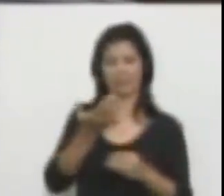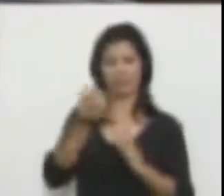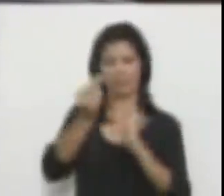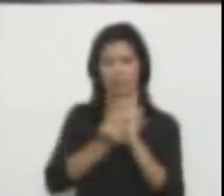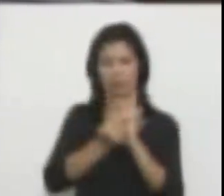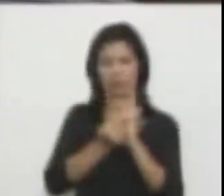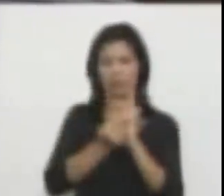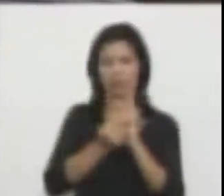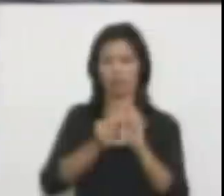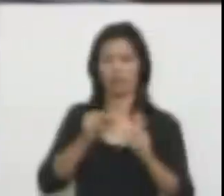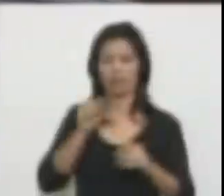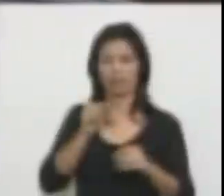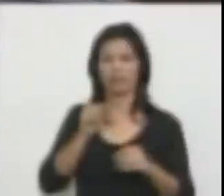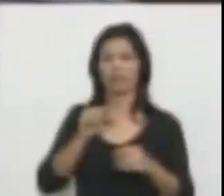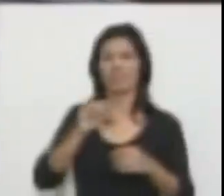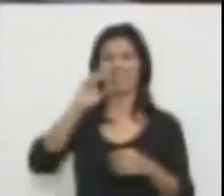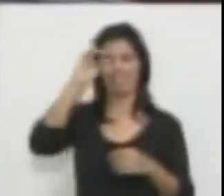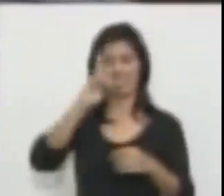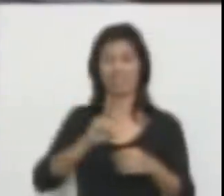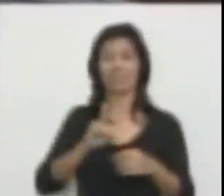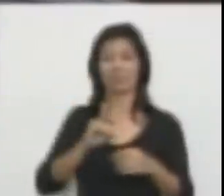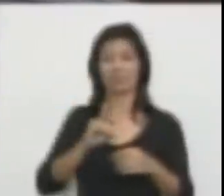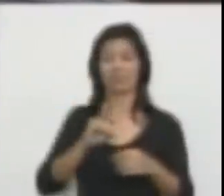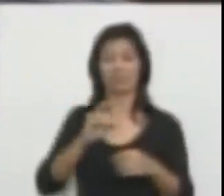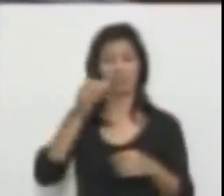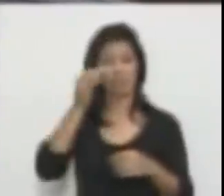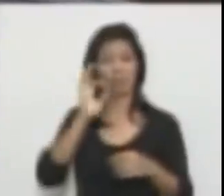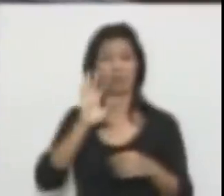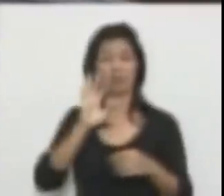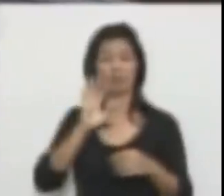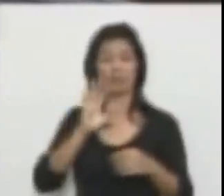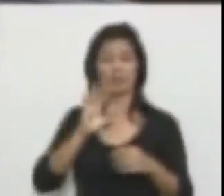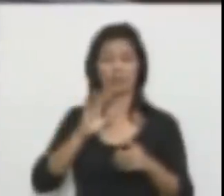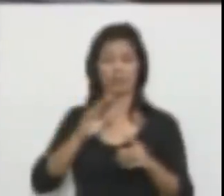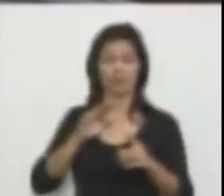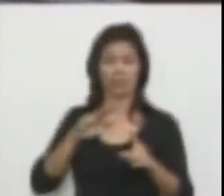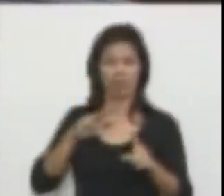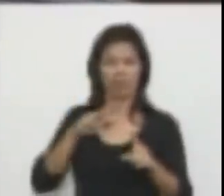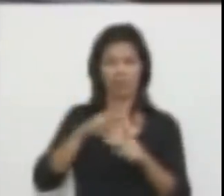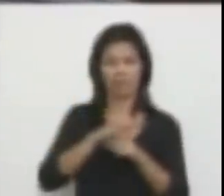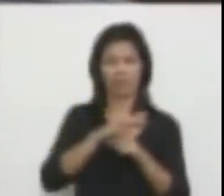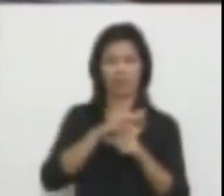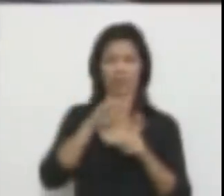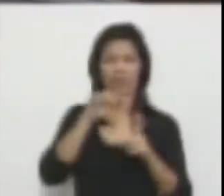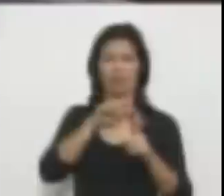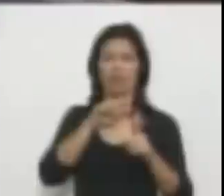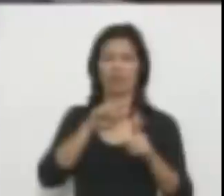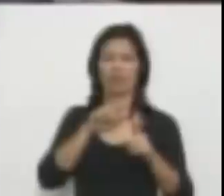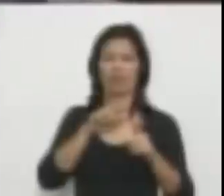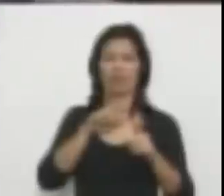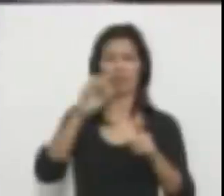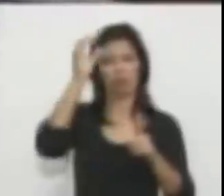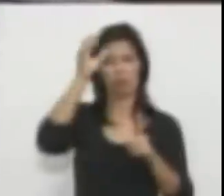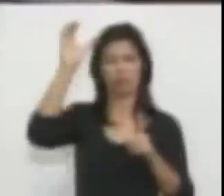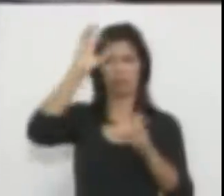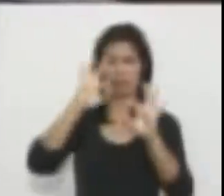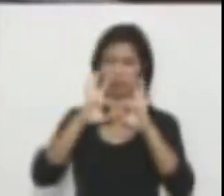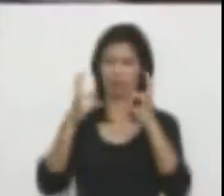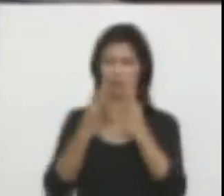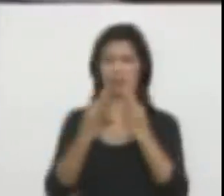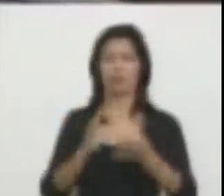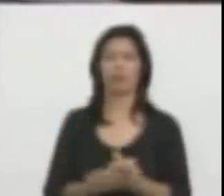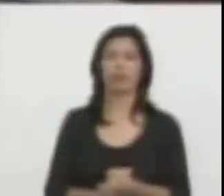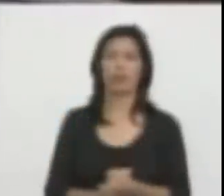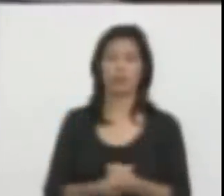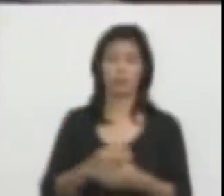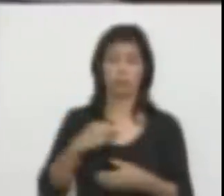decisión que sustancialmente golpea esta concepción de la familia. Yo